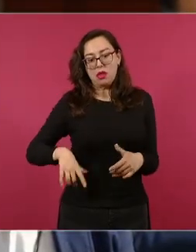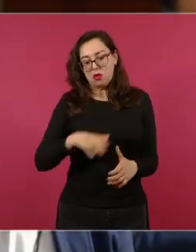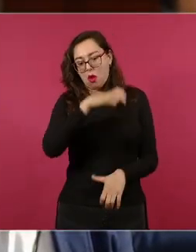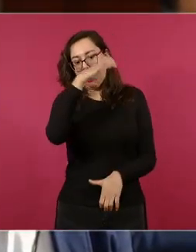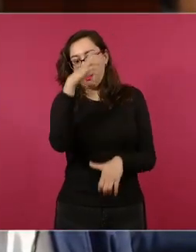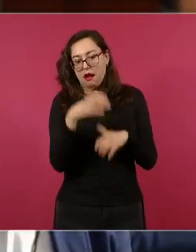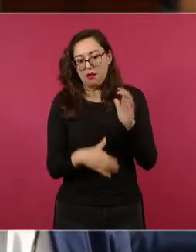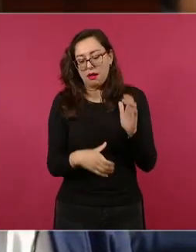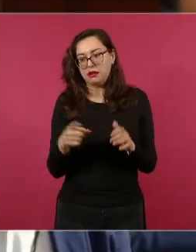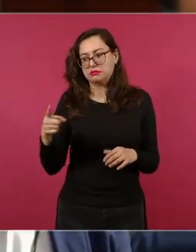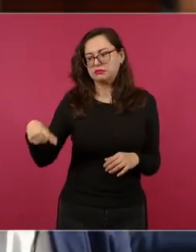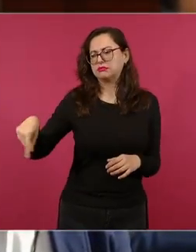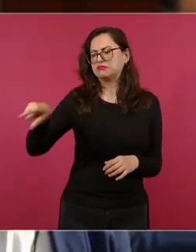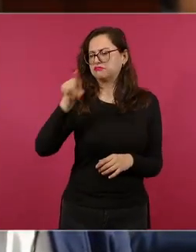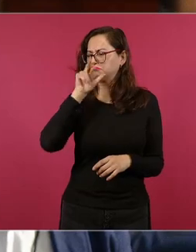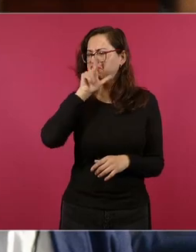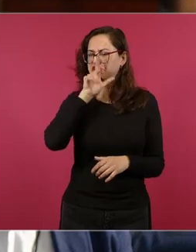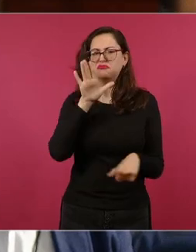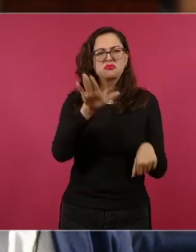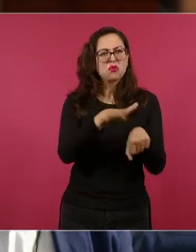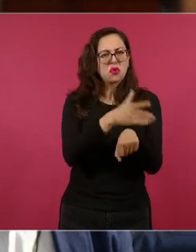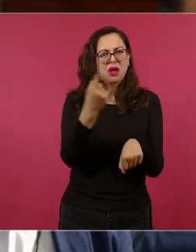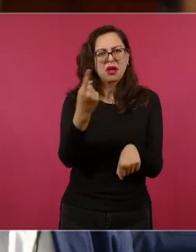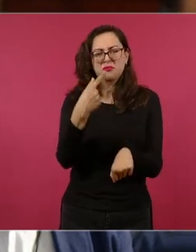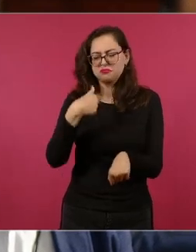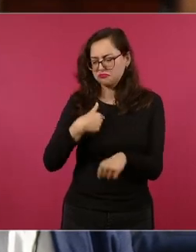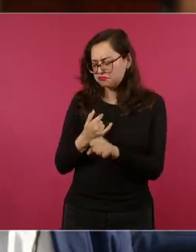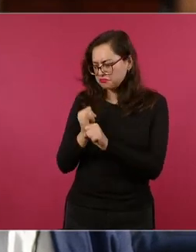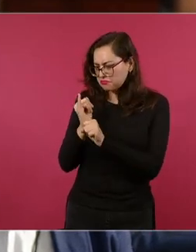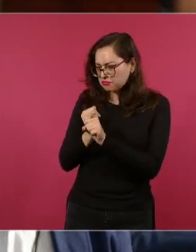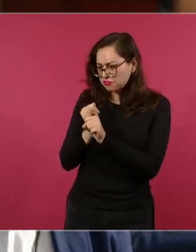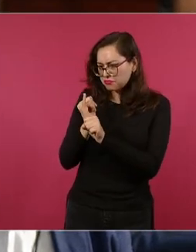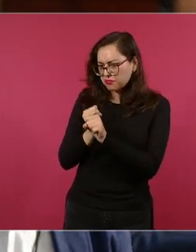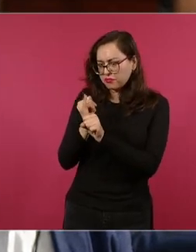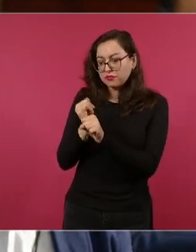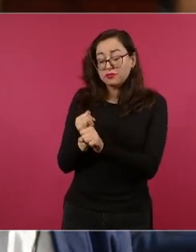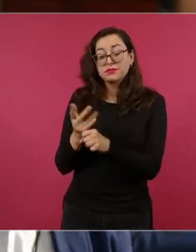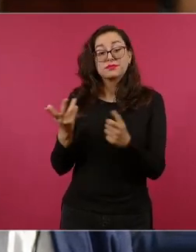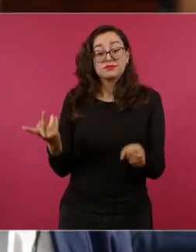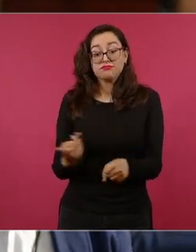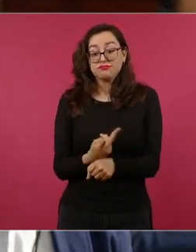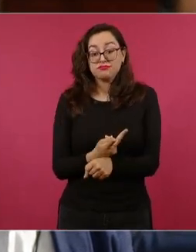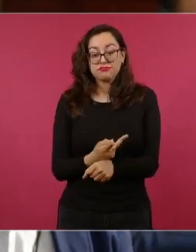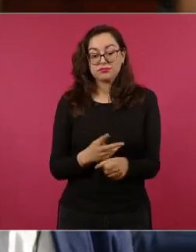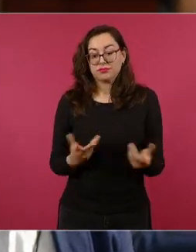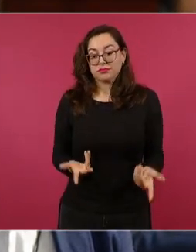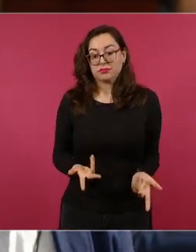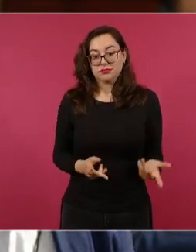poco al respecto y me he enterado que ahorita están en cierre del